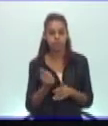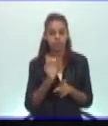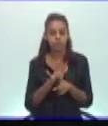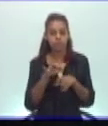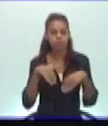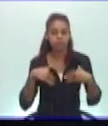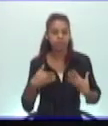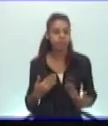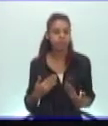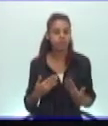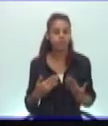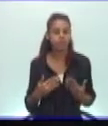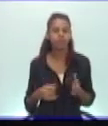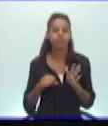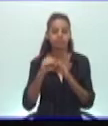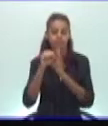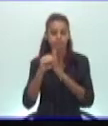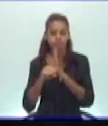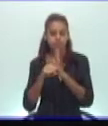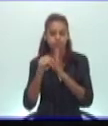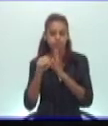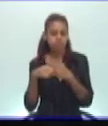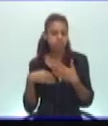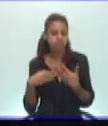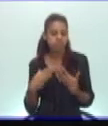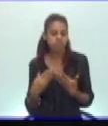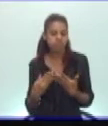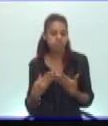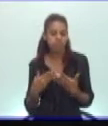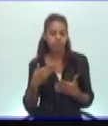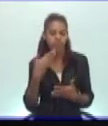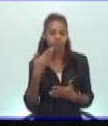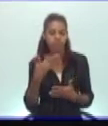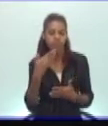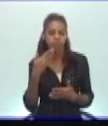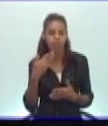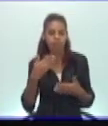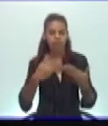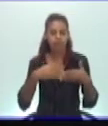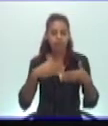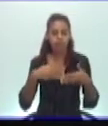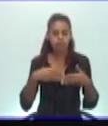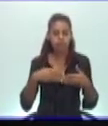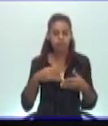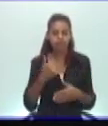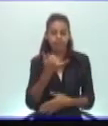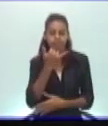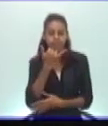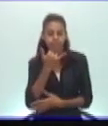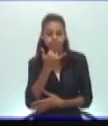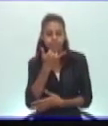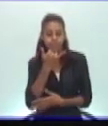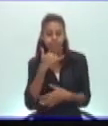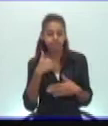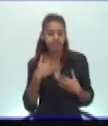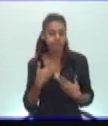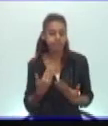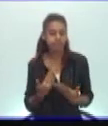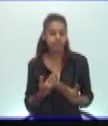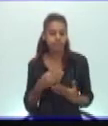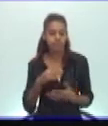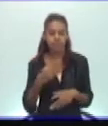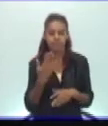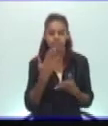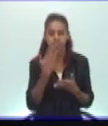un documental de la serie documental por el camino equivocado de Cinesoft. Ese camino equivocado de Cinesoft